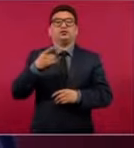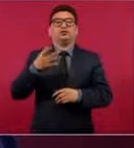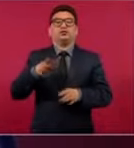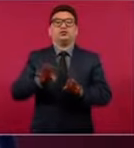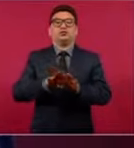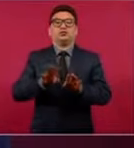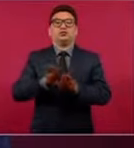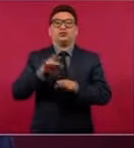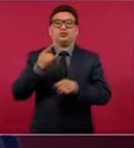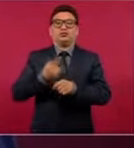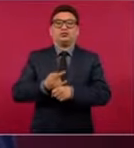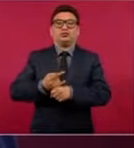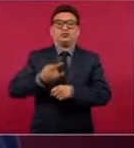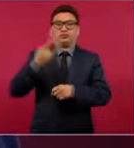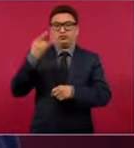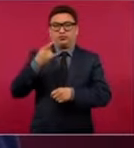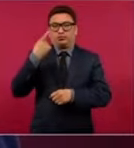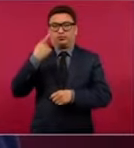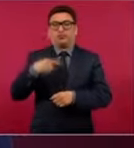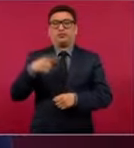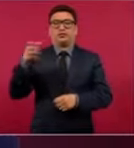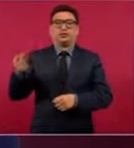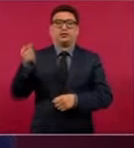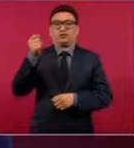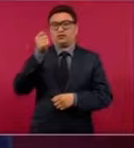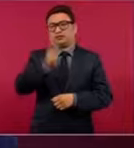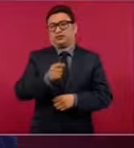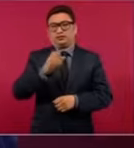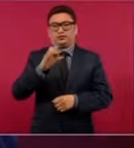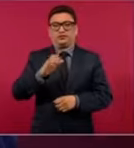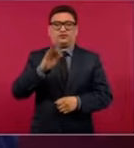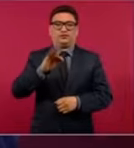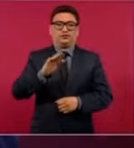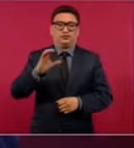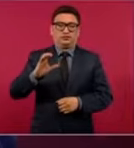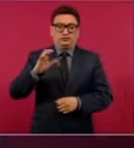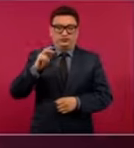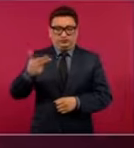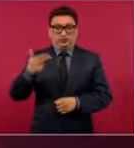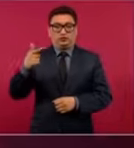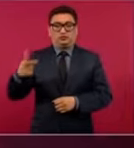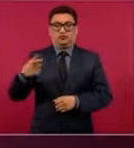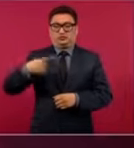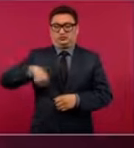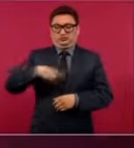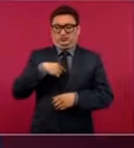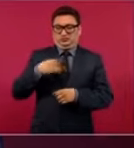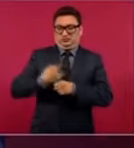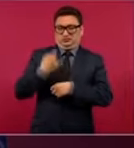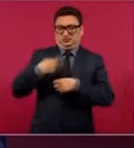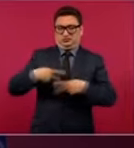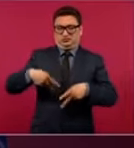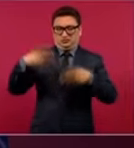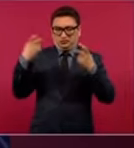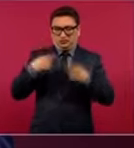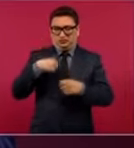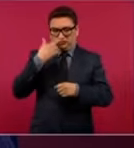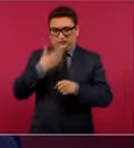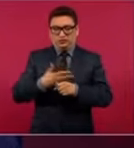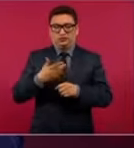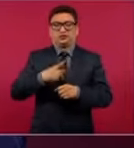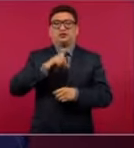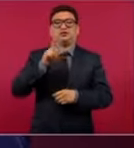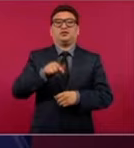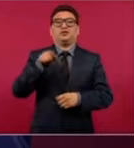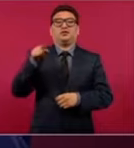para imponer a Calderón y nos roba la presidencia y todavía de manera